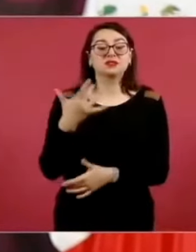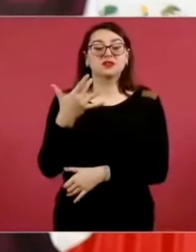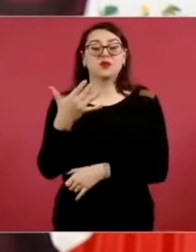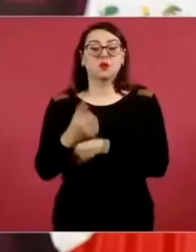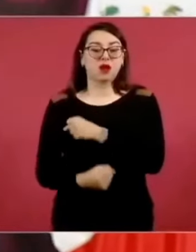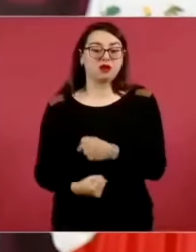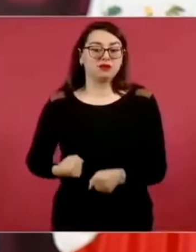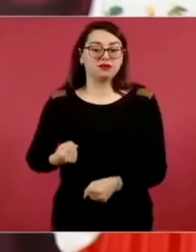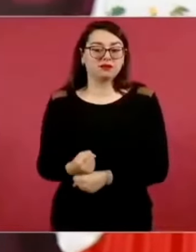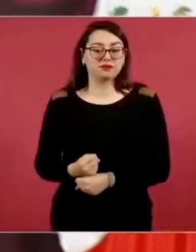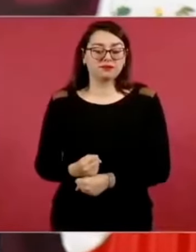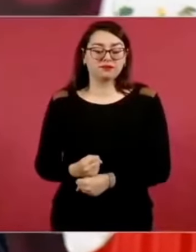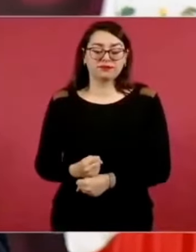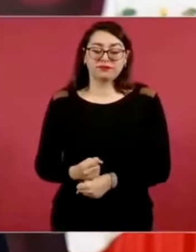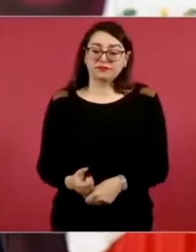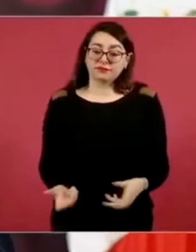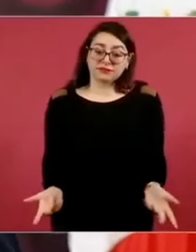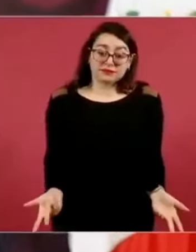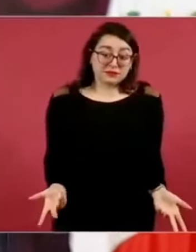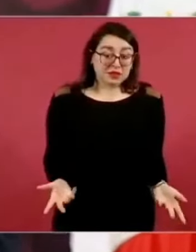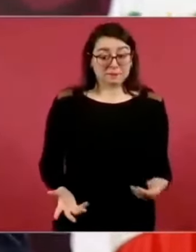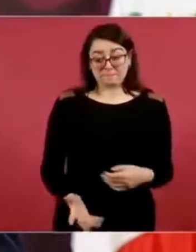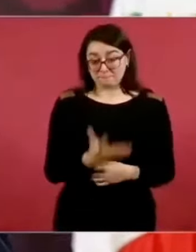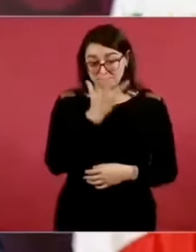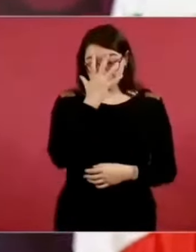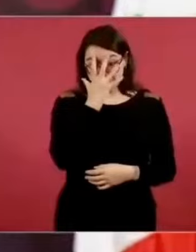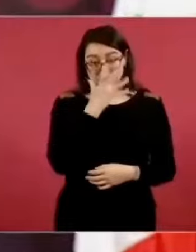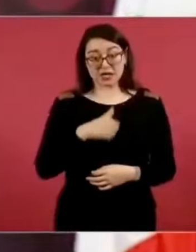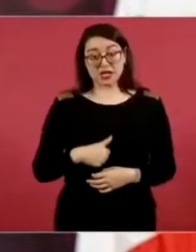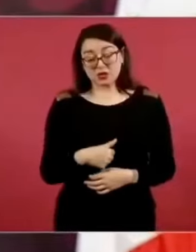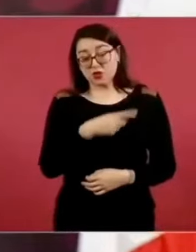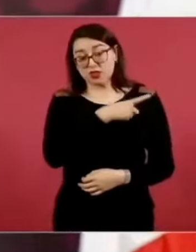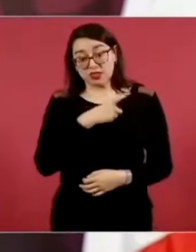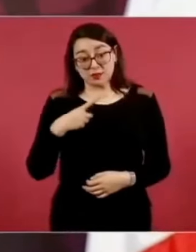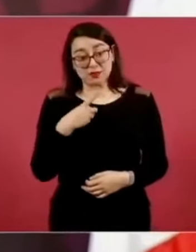Me da pena tener que decirlo.